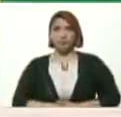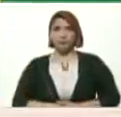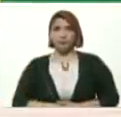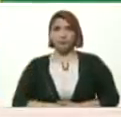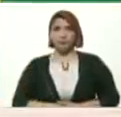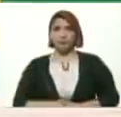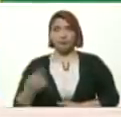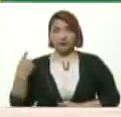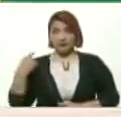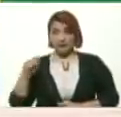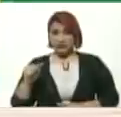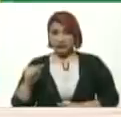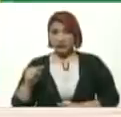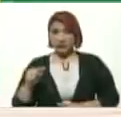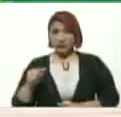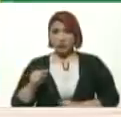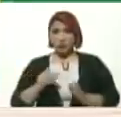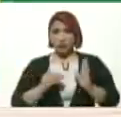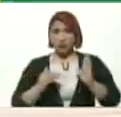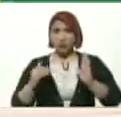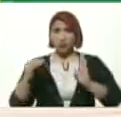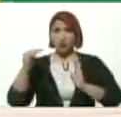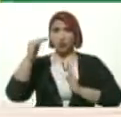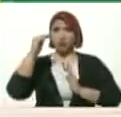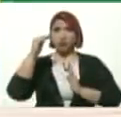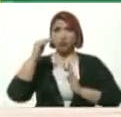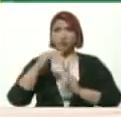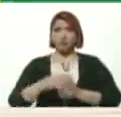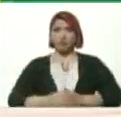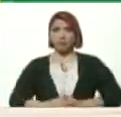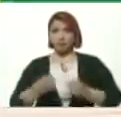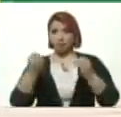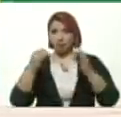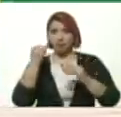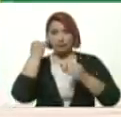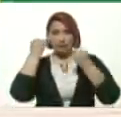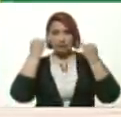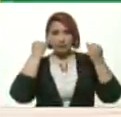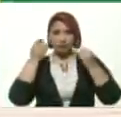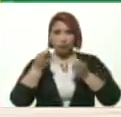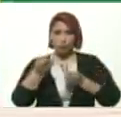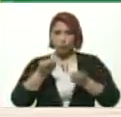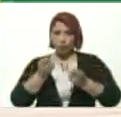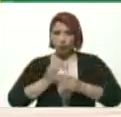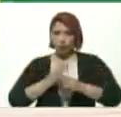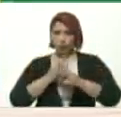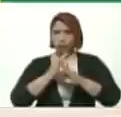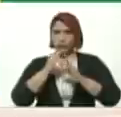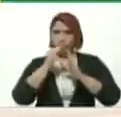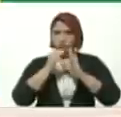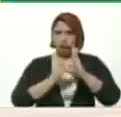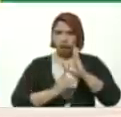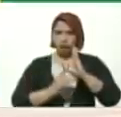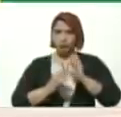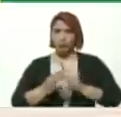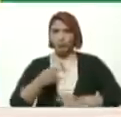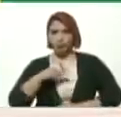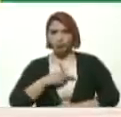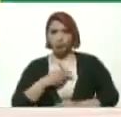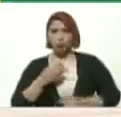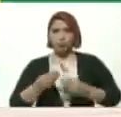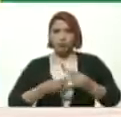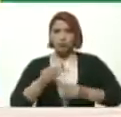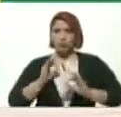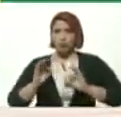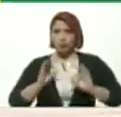Tenían Un nivel muy alto La idea es Irlo controlando Bajando Hicimos un ejercicio